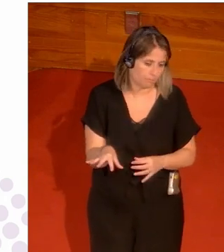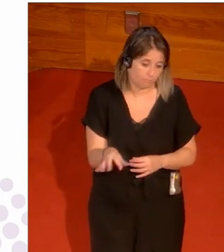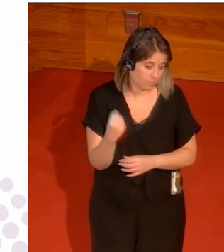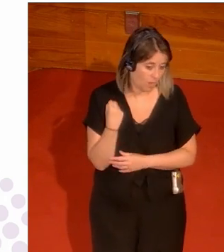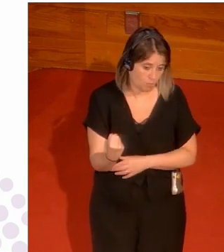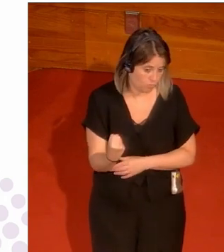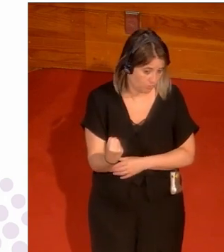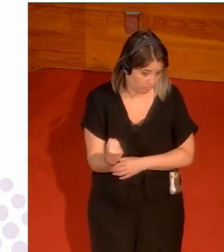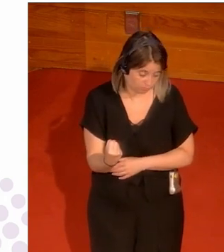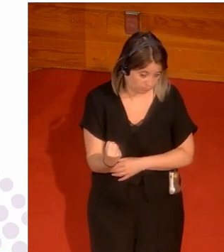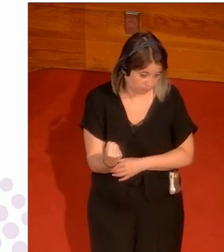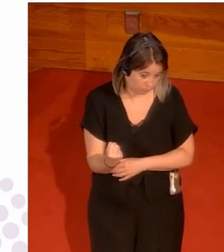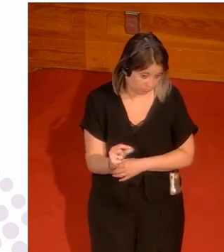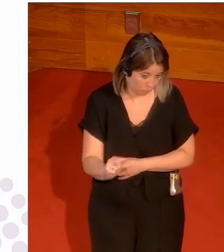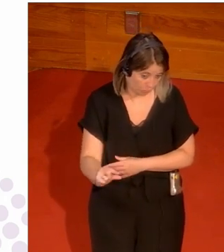poco